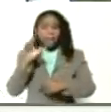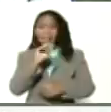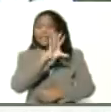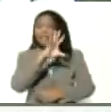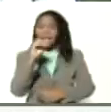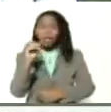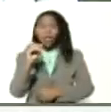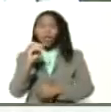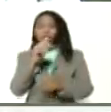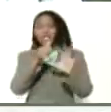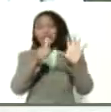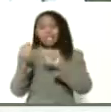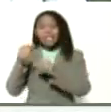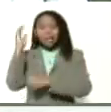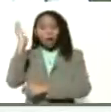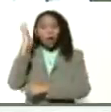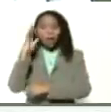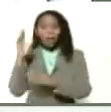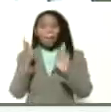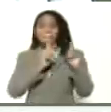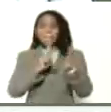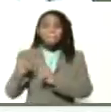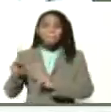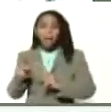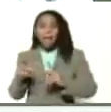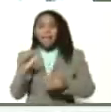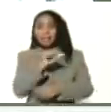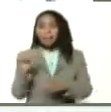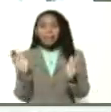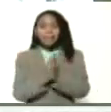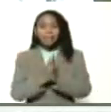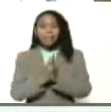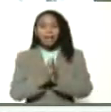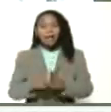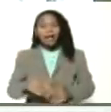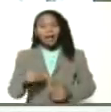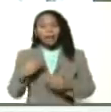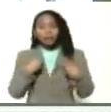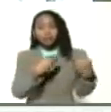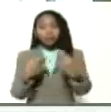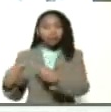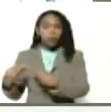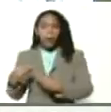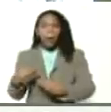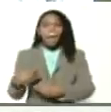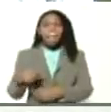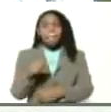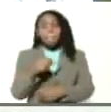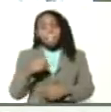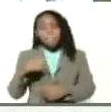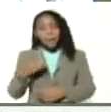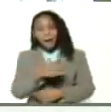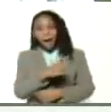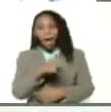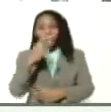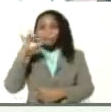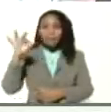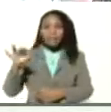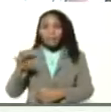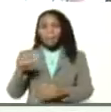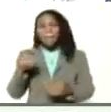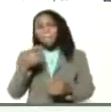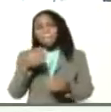jornadas para el plan Semana Santa, que eso vamos a distribuir pescado salado, pescado fresco, pescado también